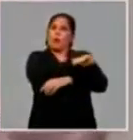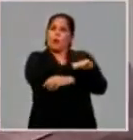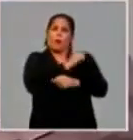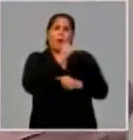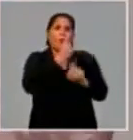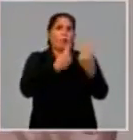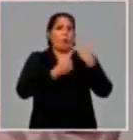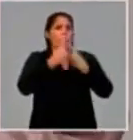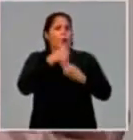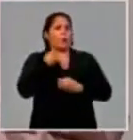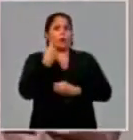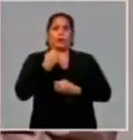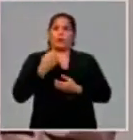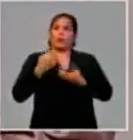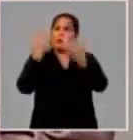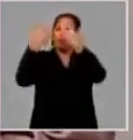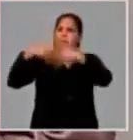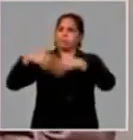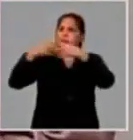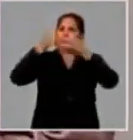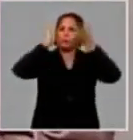principales necesidades básicas de higiene de nuestro producto.